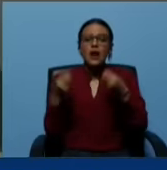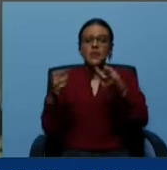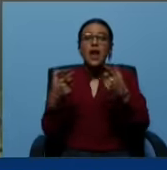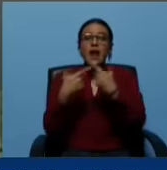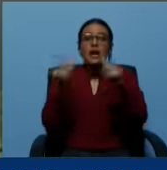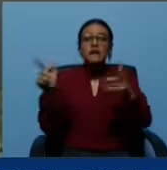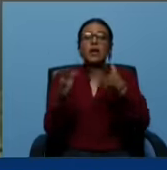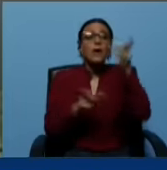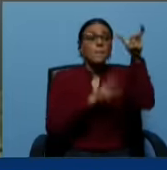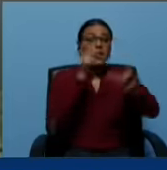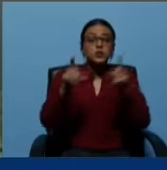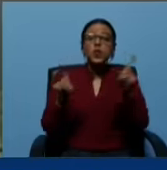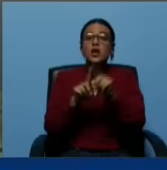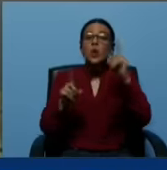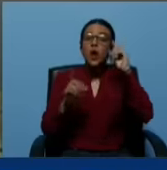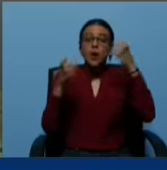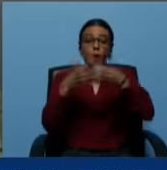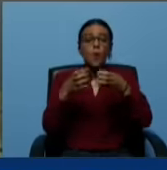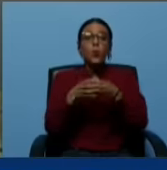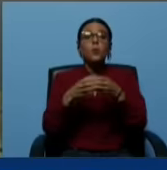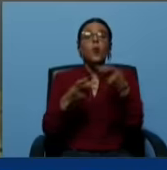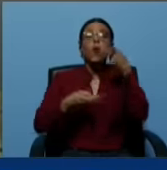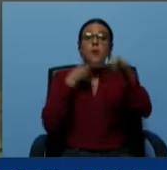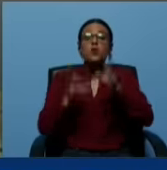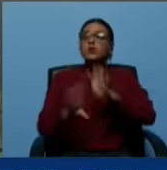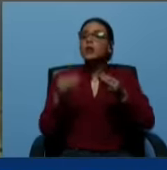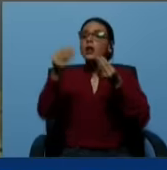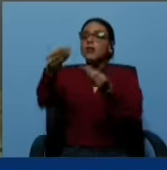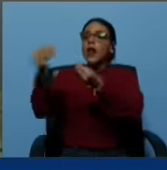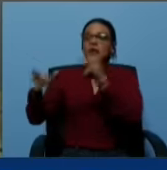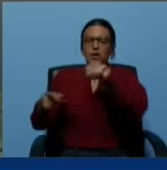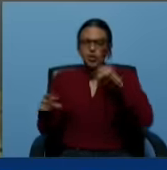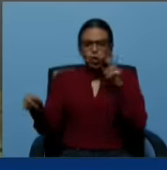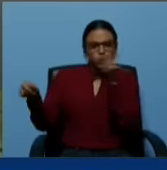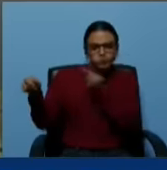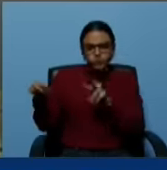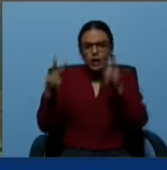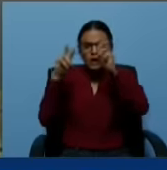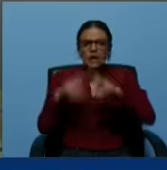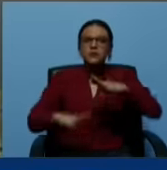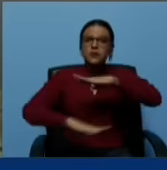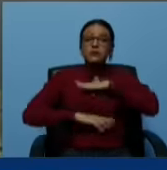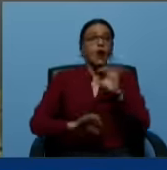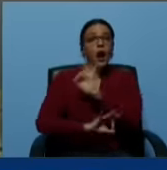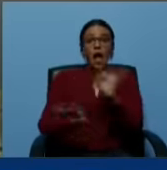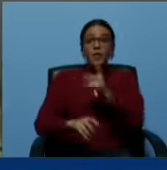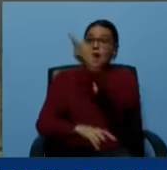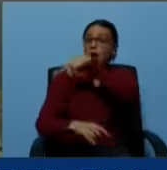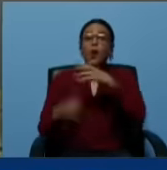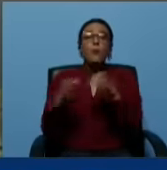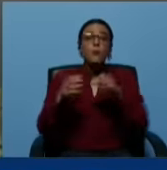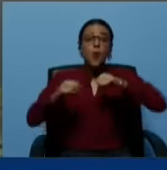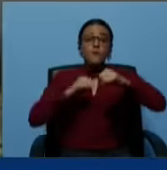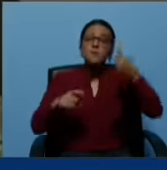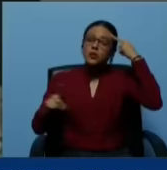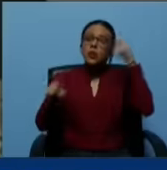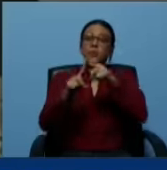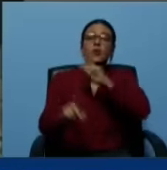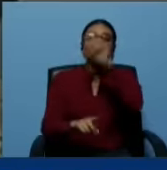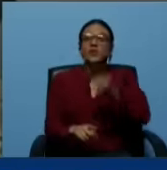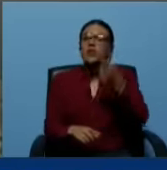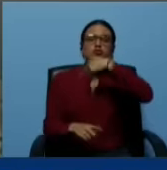de las organizaciones políticas. Ningún partido político, incluyendo el Movimiento por Venezuela, sabe ni siquiera